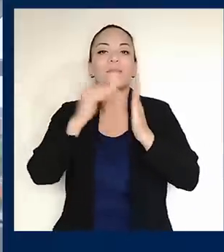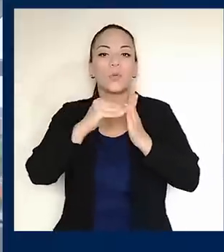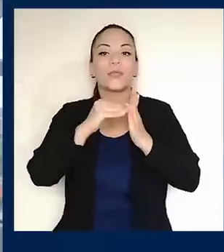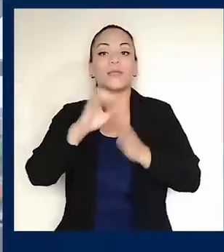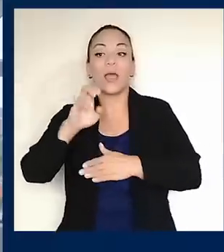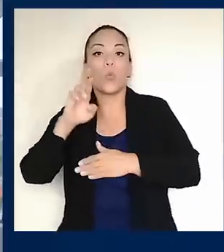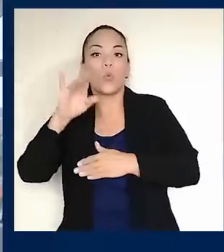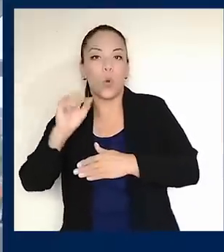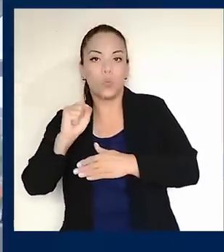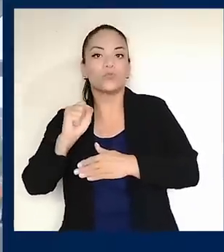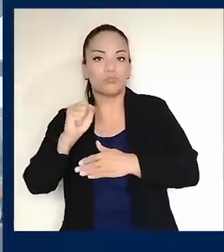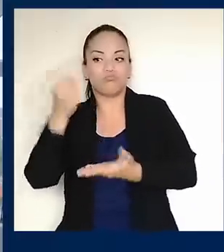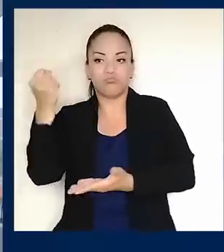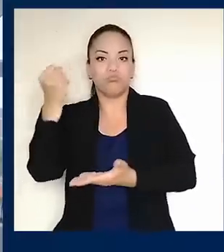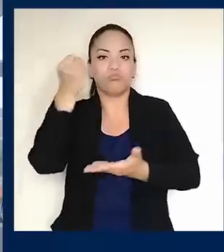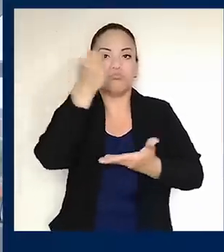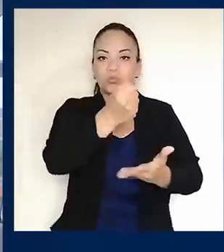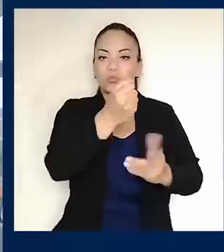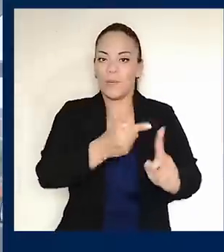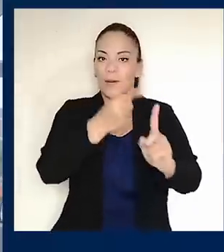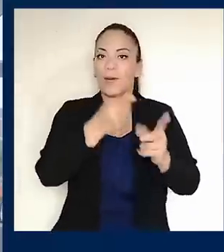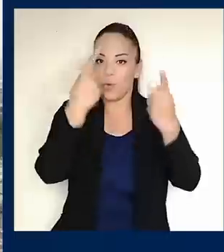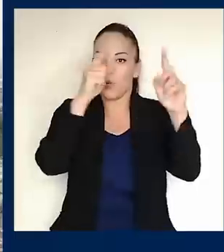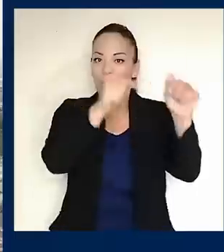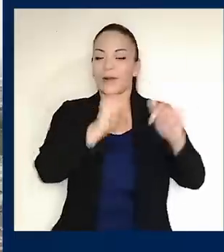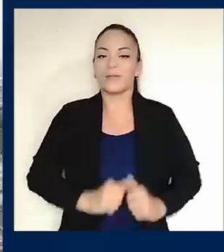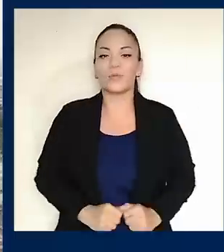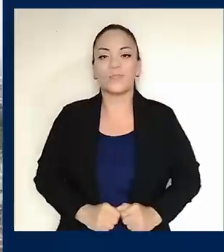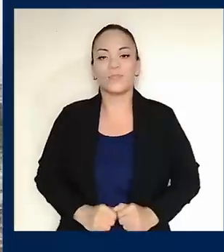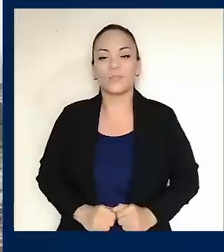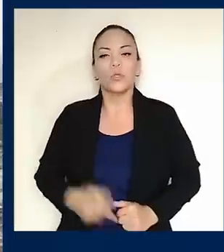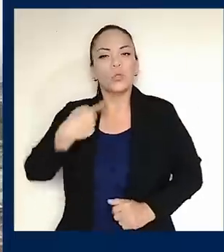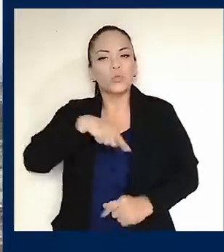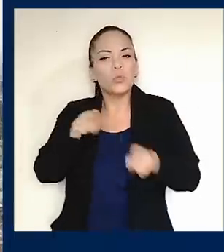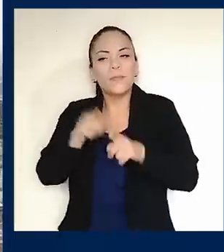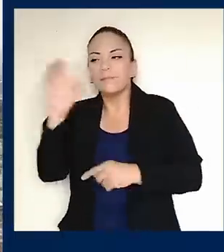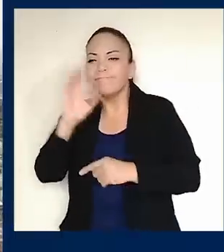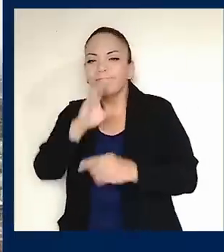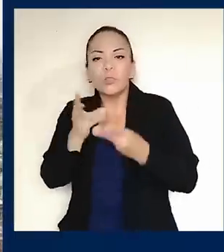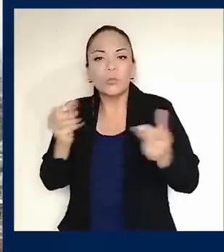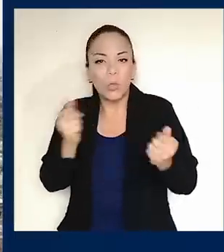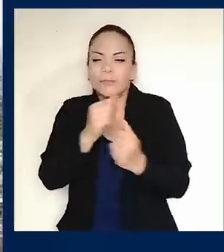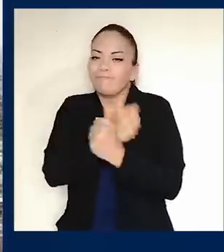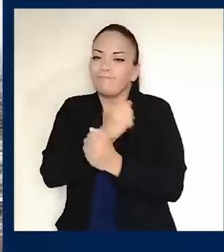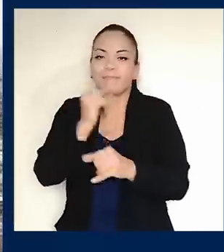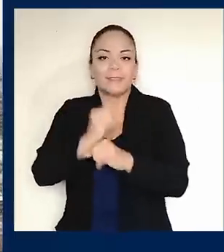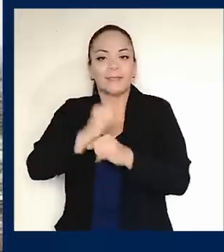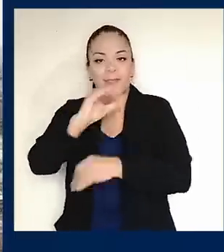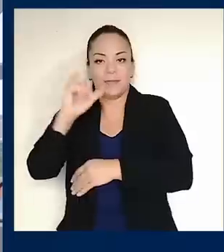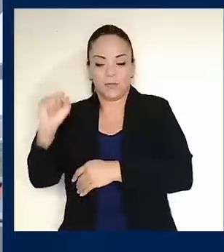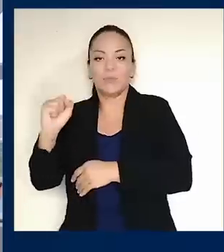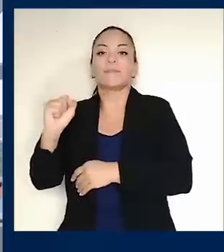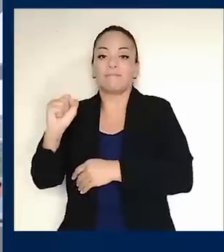para este fin. Buscando soluciones efectivas para nuestra amada Caja Costalicense de Seguro Social y